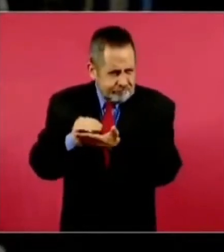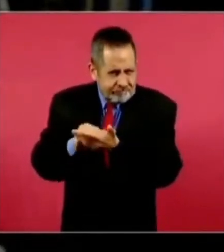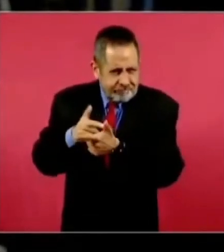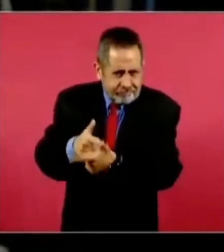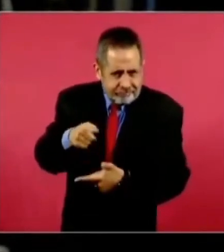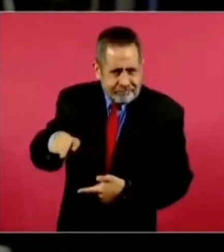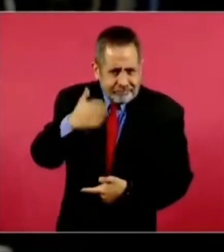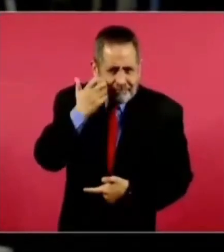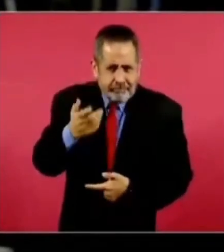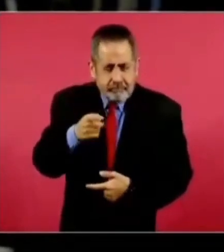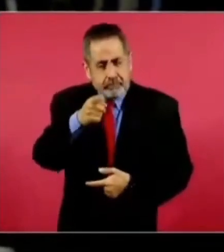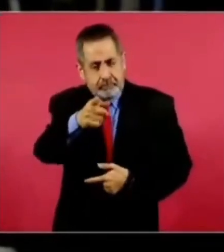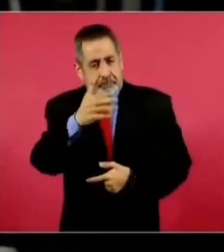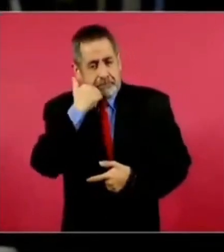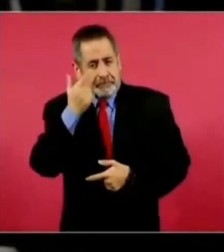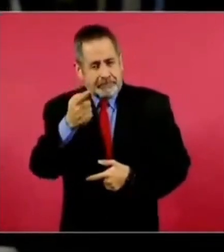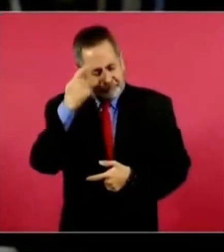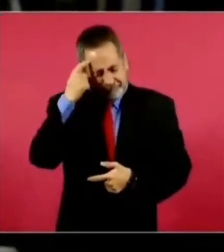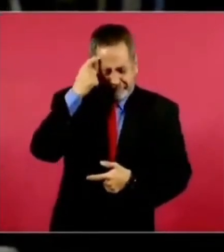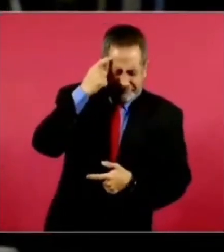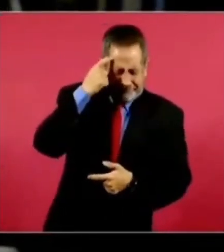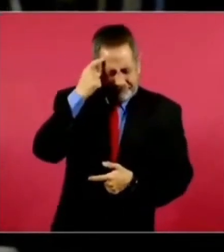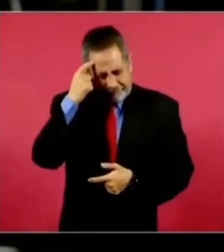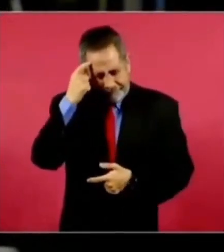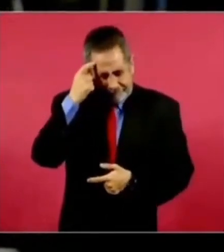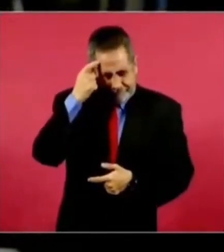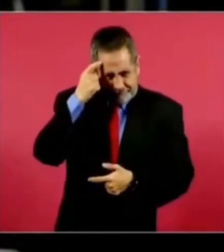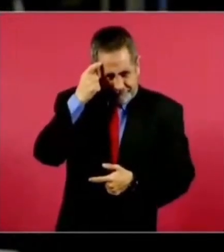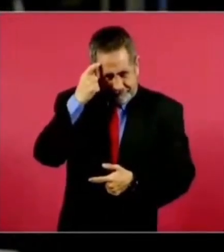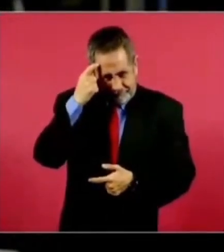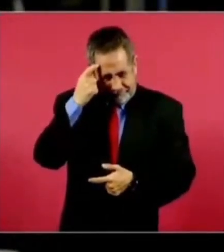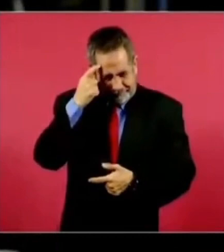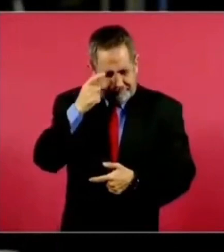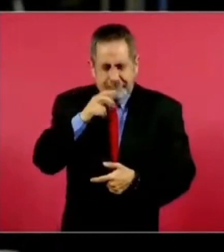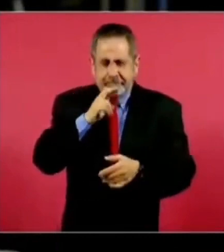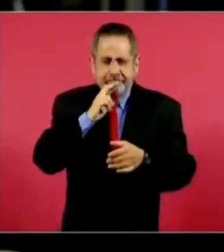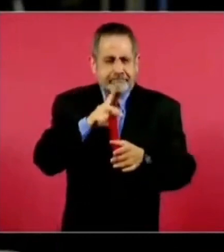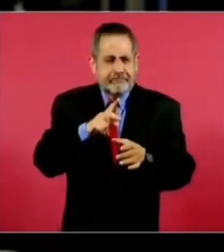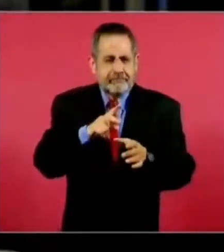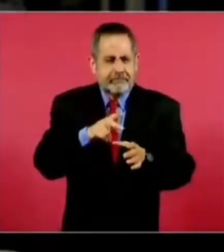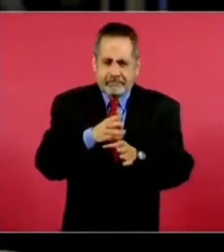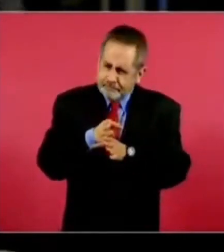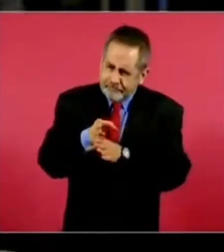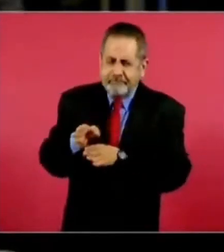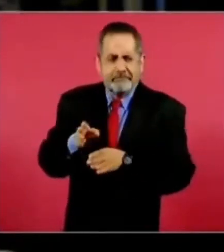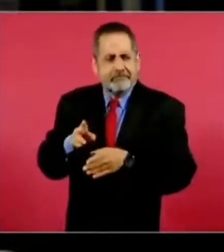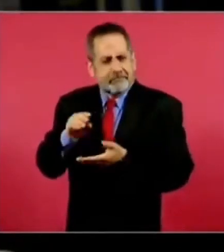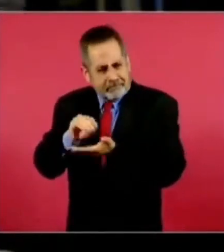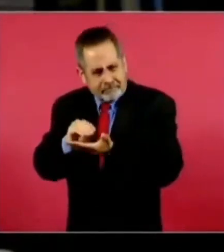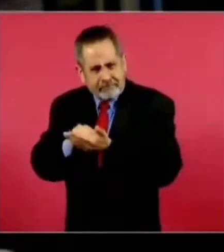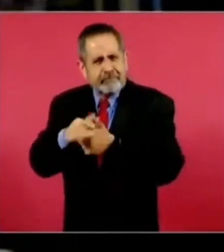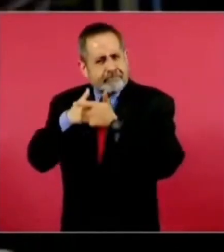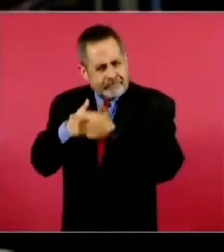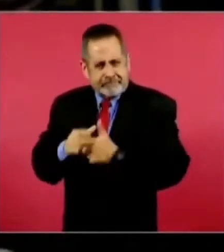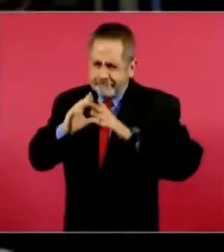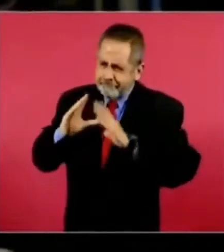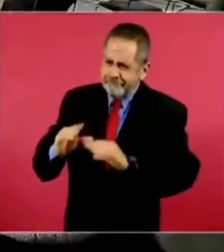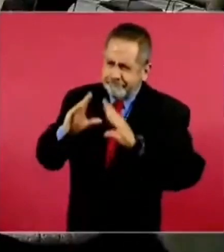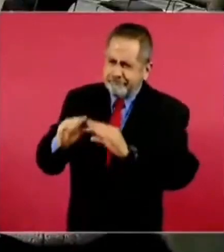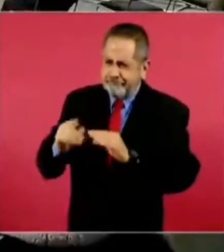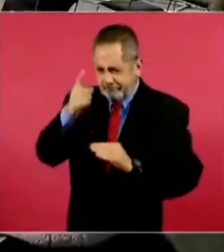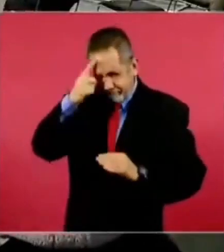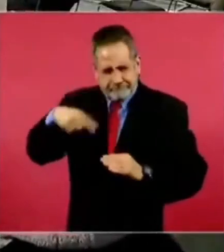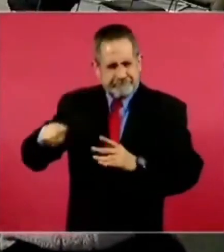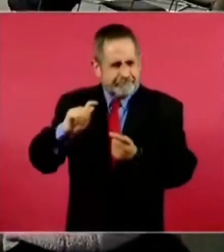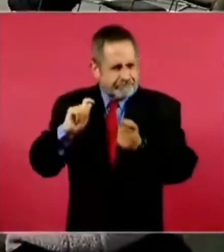¿a usted le gustaría rectificar esta decisión? Estamos hablando de darle continuidad, en este caso, a la Transformación de México.